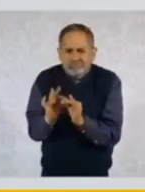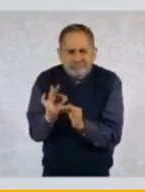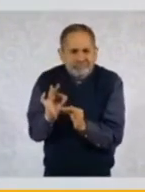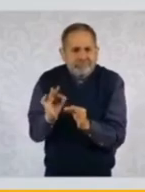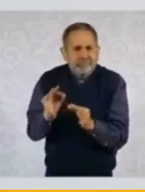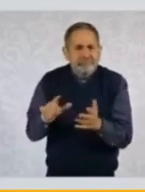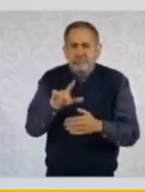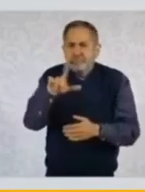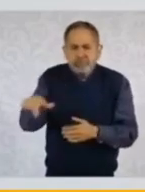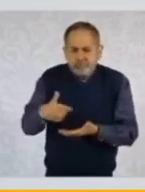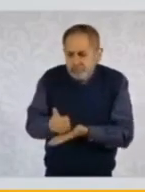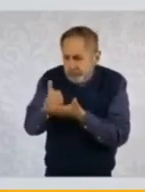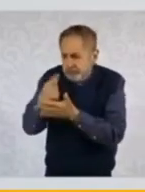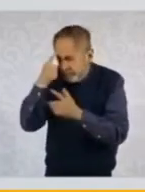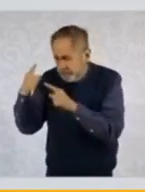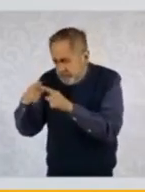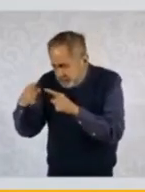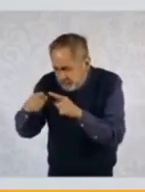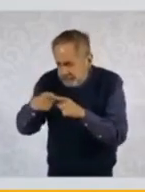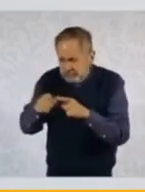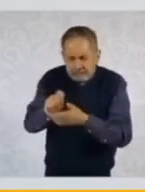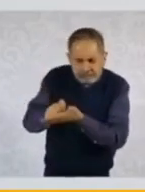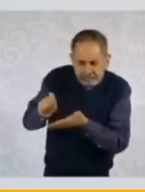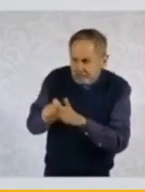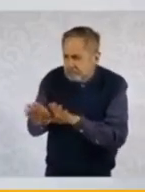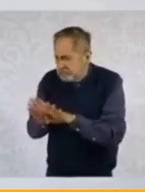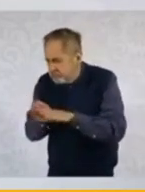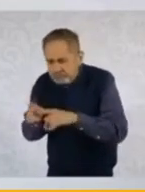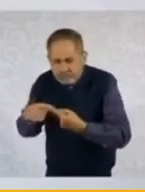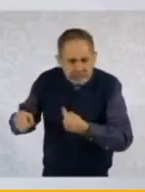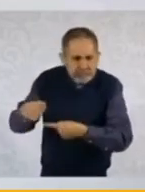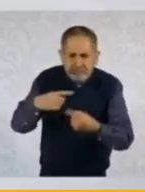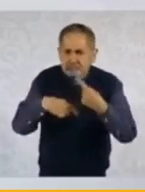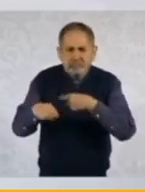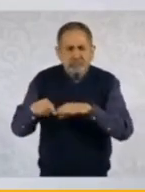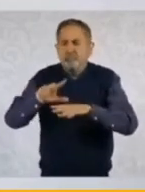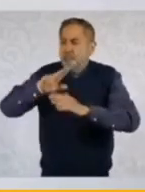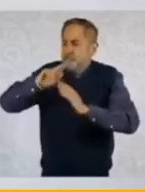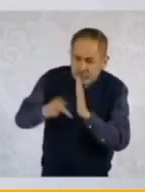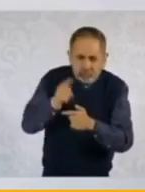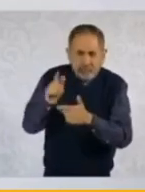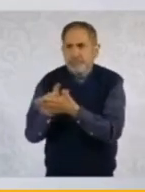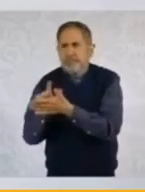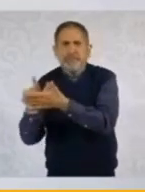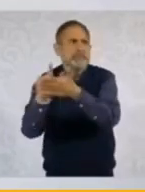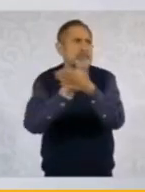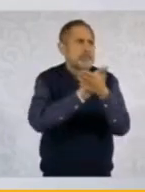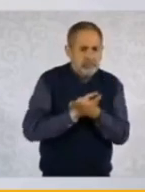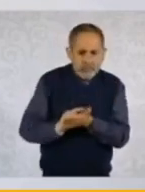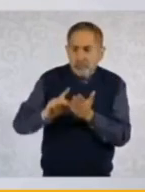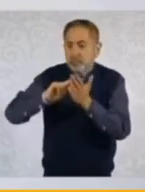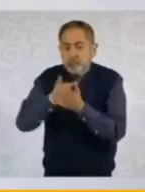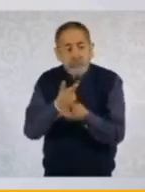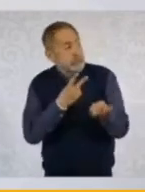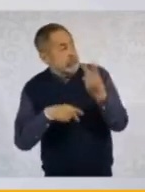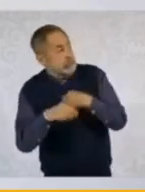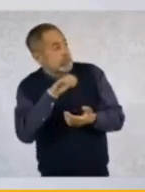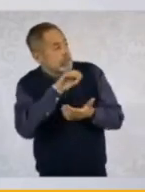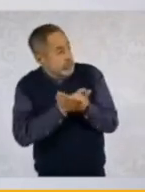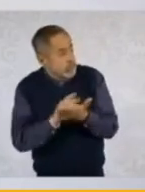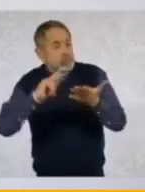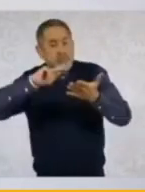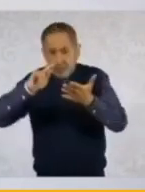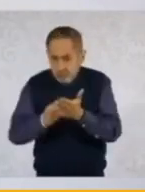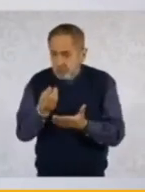después les ayudan a hacer la tarea y después vuelven a limpiar la casa y después llega el marido y